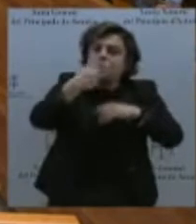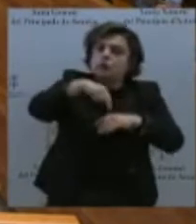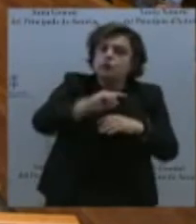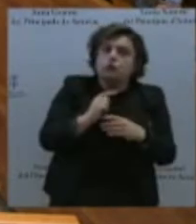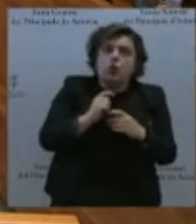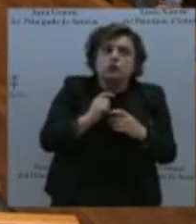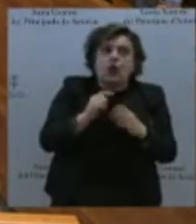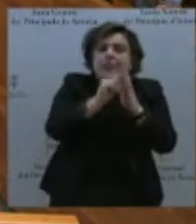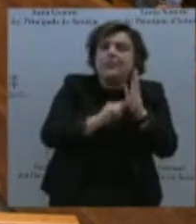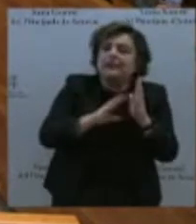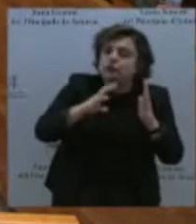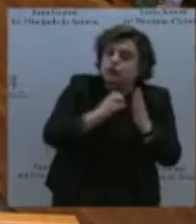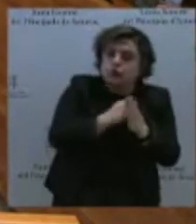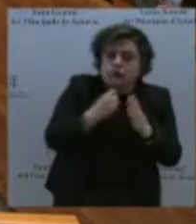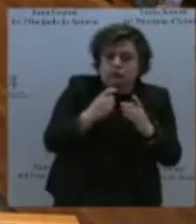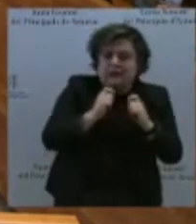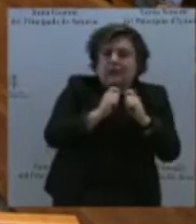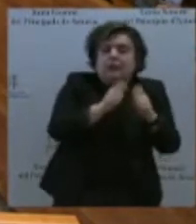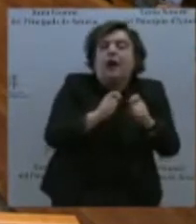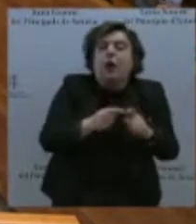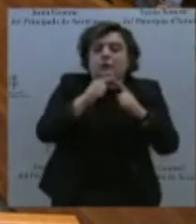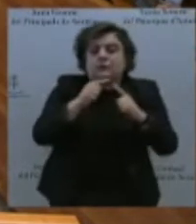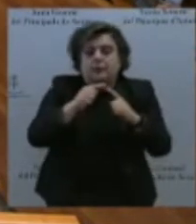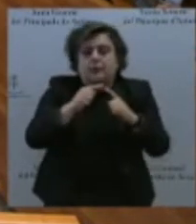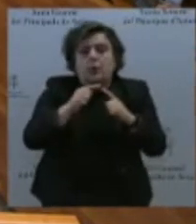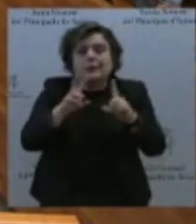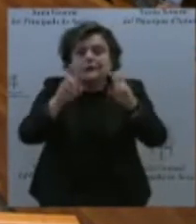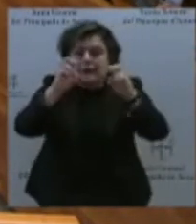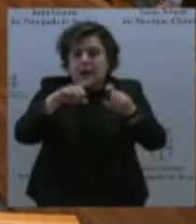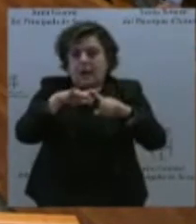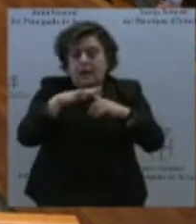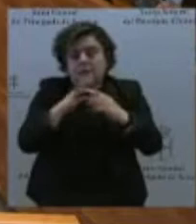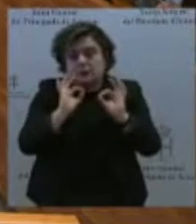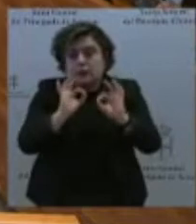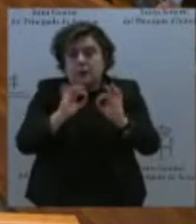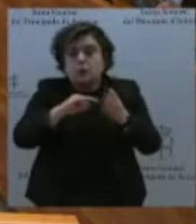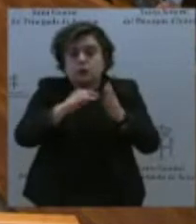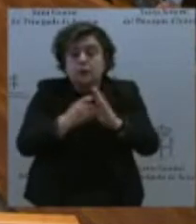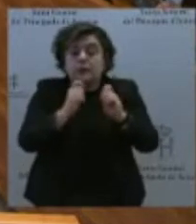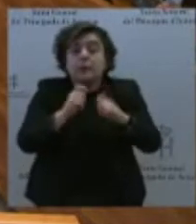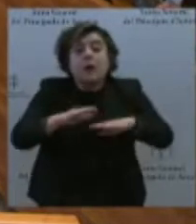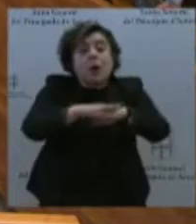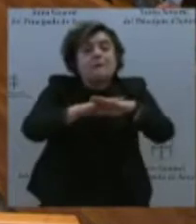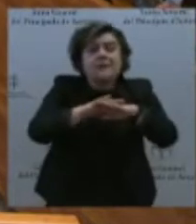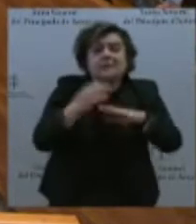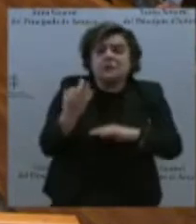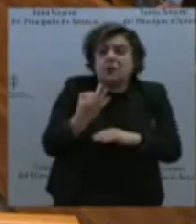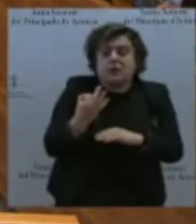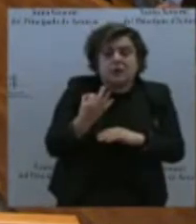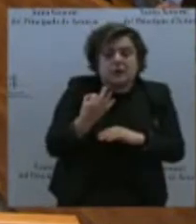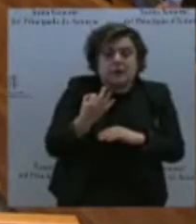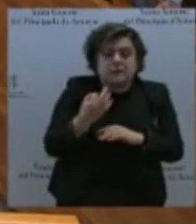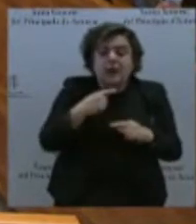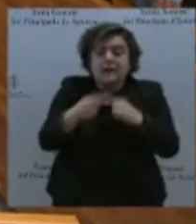solucionar esta cuestión. El elemento fundamental, señora consejera, no es que las familias pidan la gratuidad, que también,